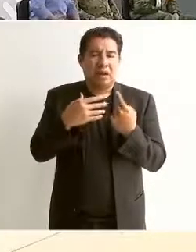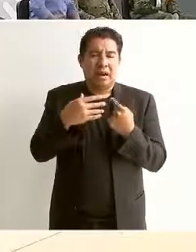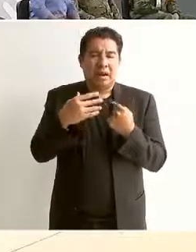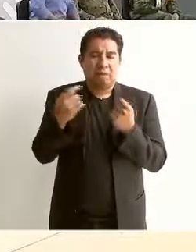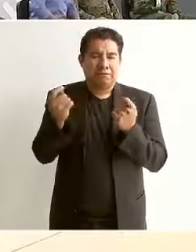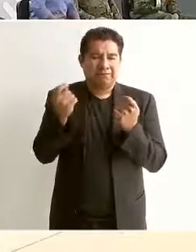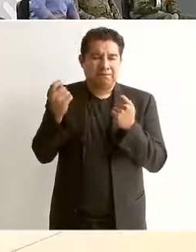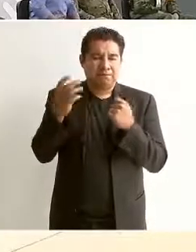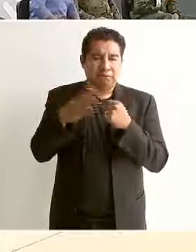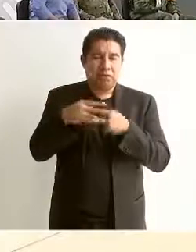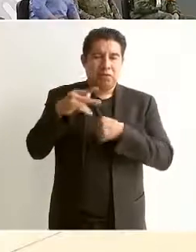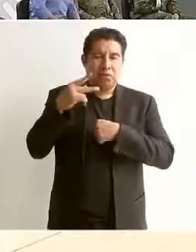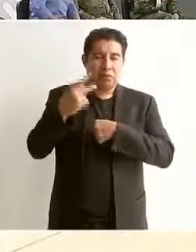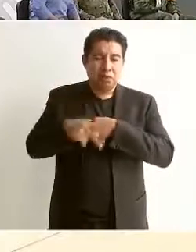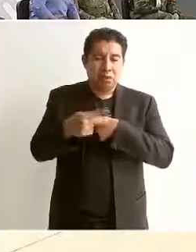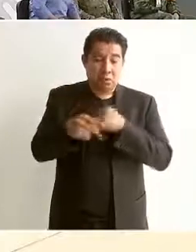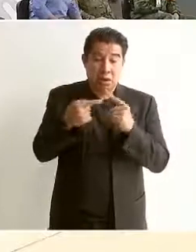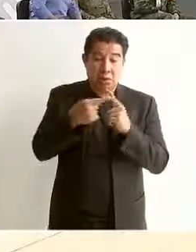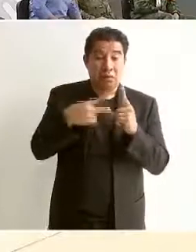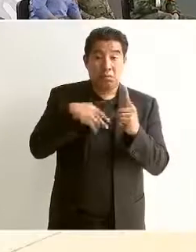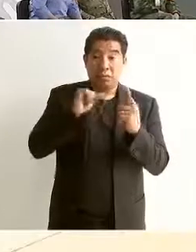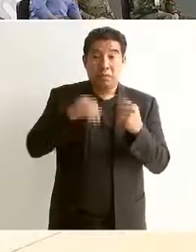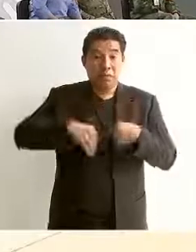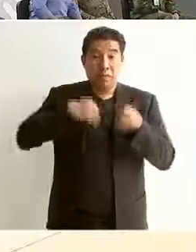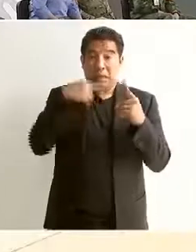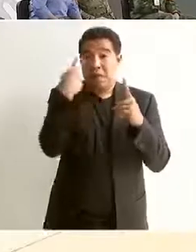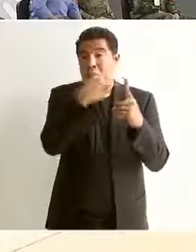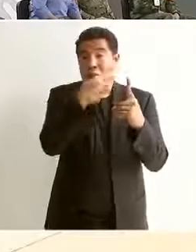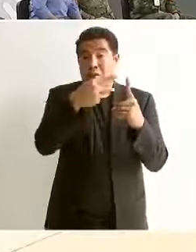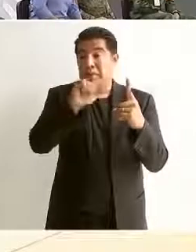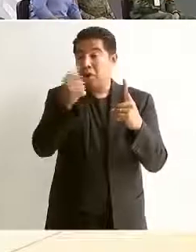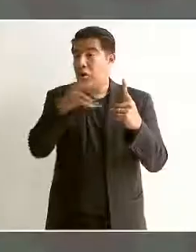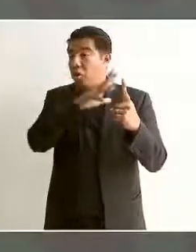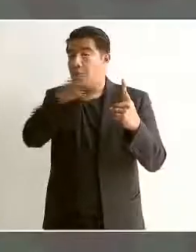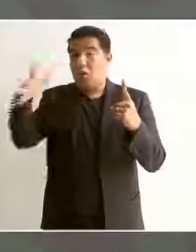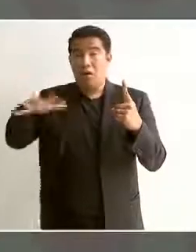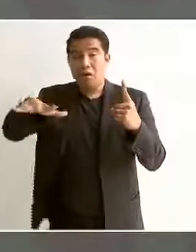el derecho de poner en riesgo la vida de los demás